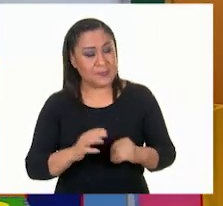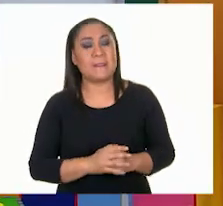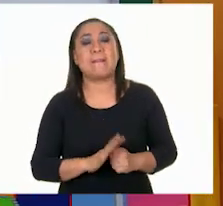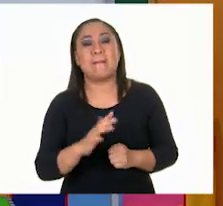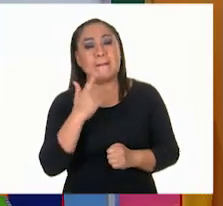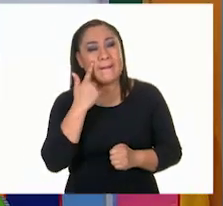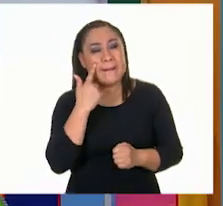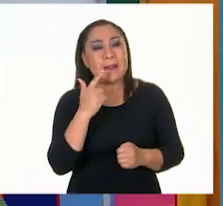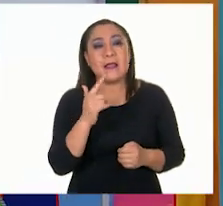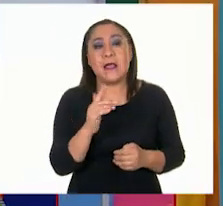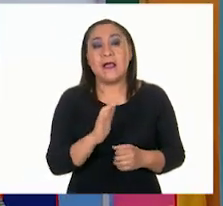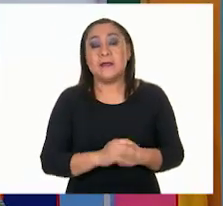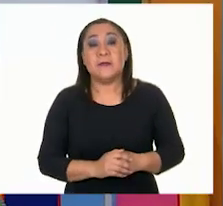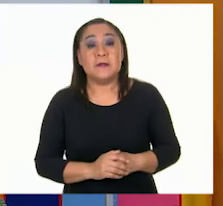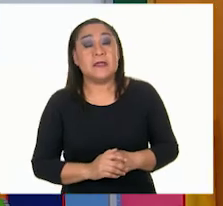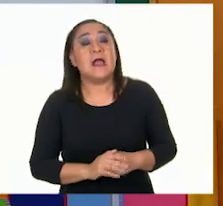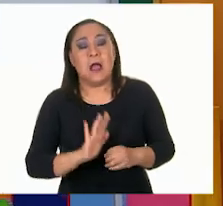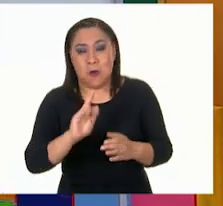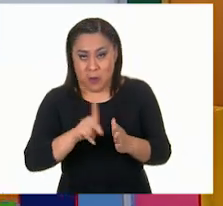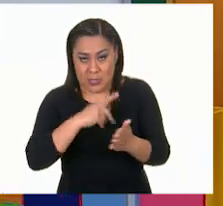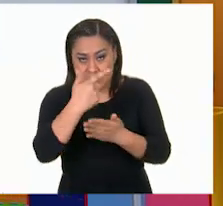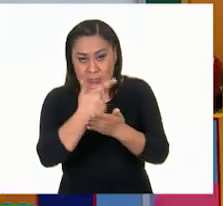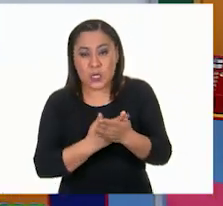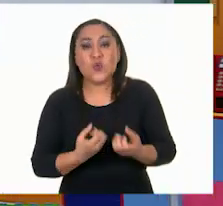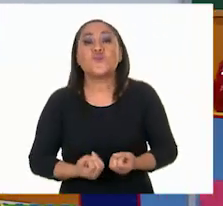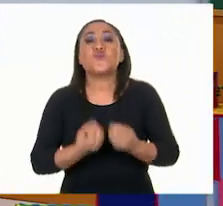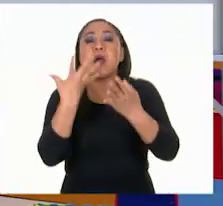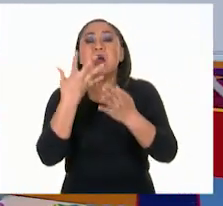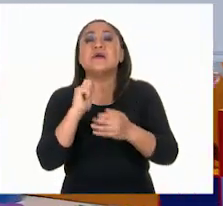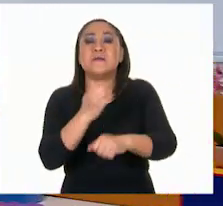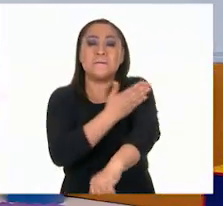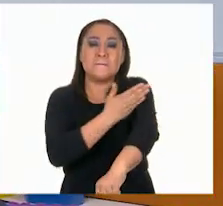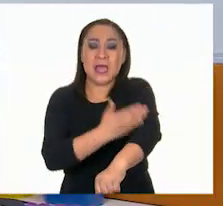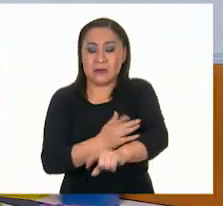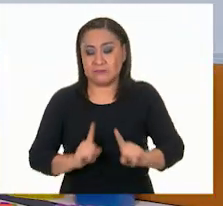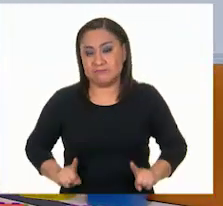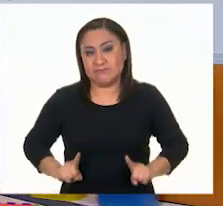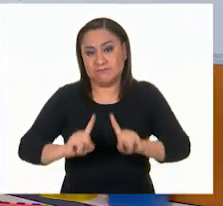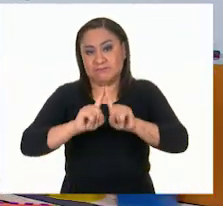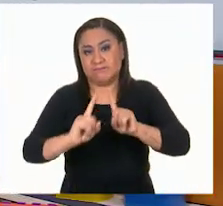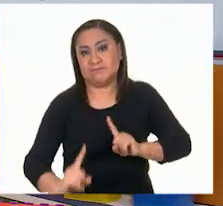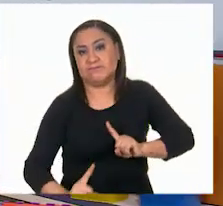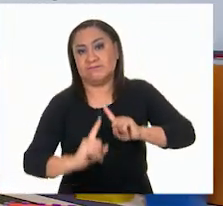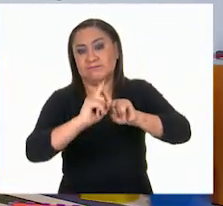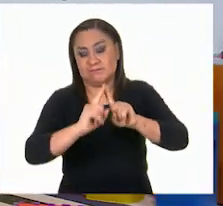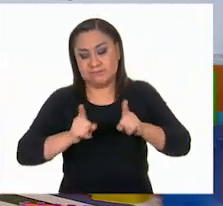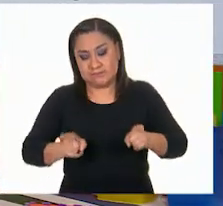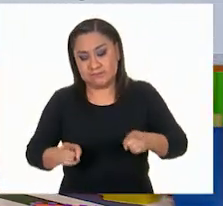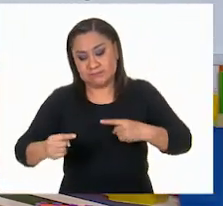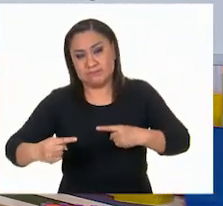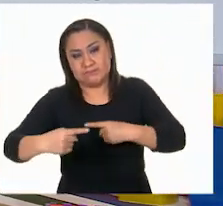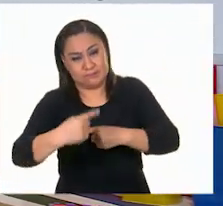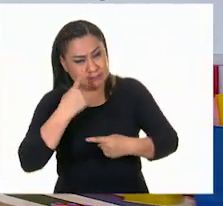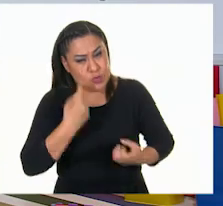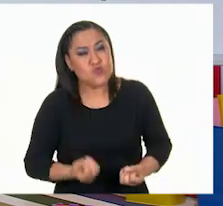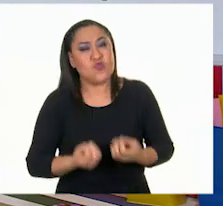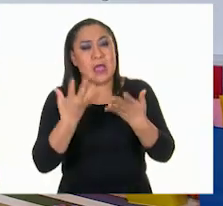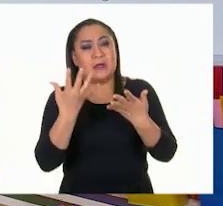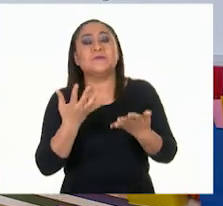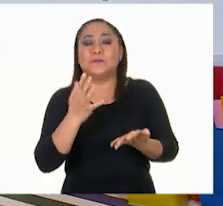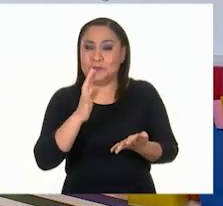vamos a terminar las aristas, vamos a contarlas. Muy bien. Vamos entonces a desarmar para